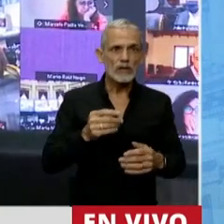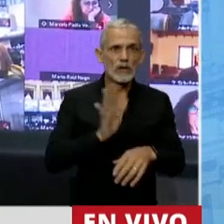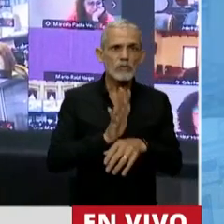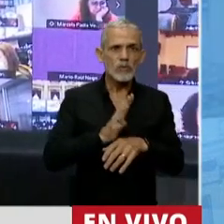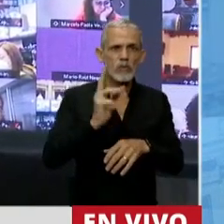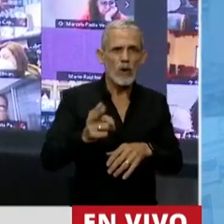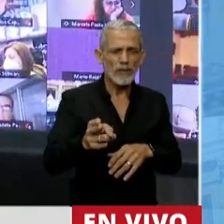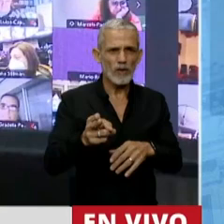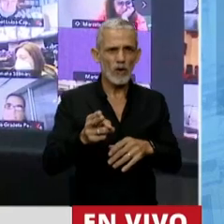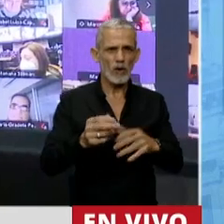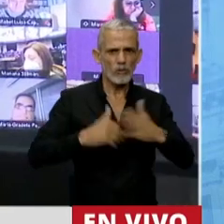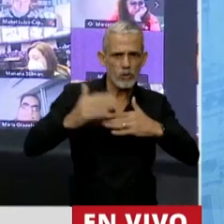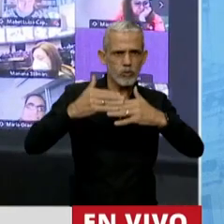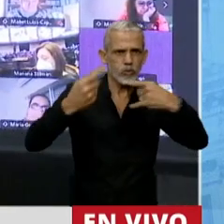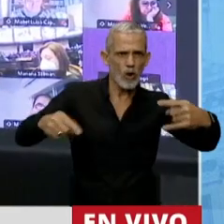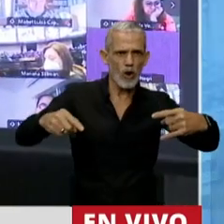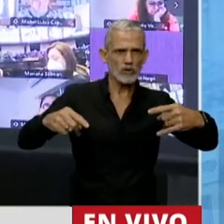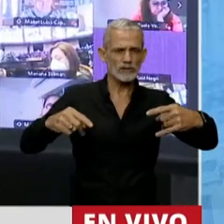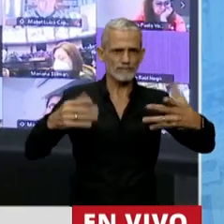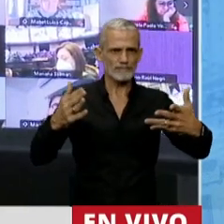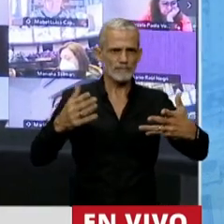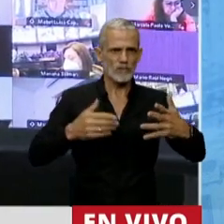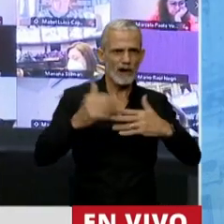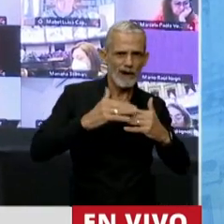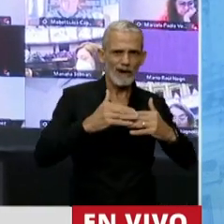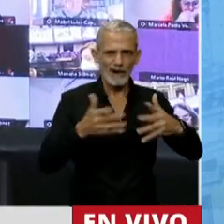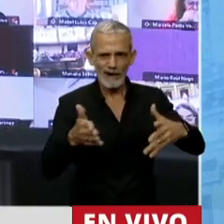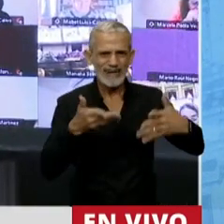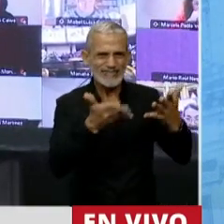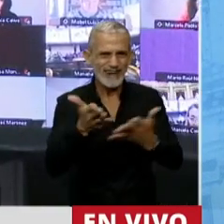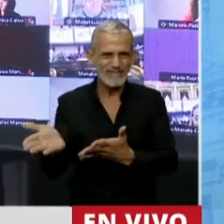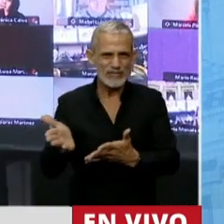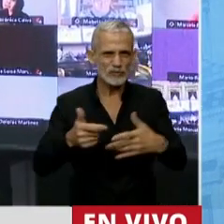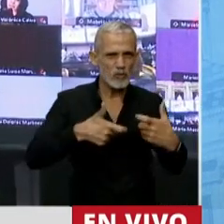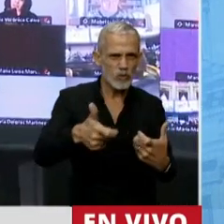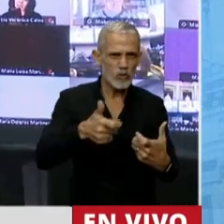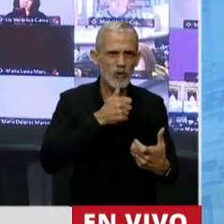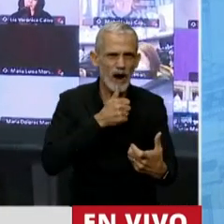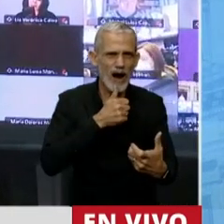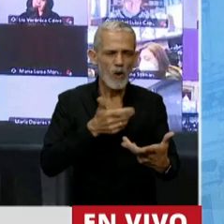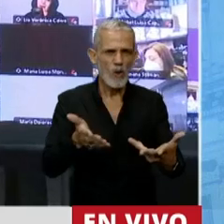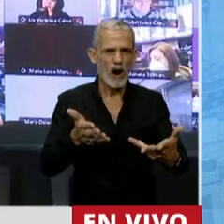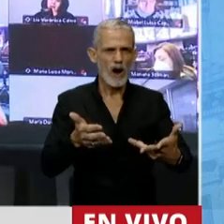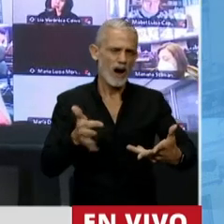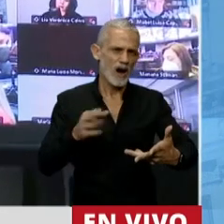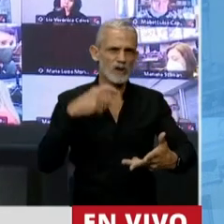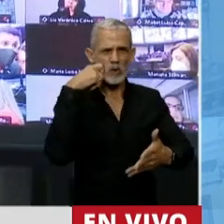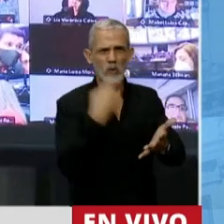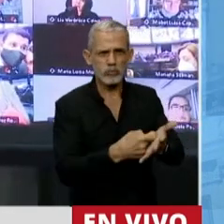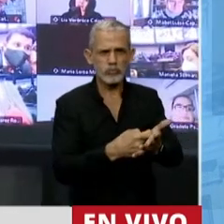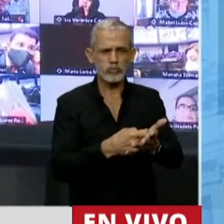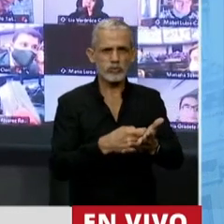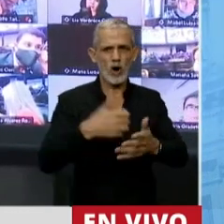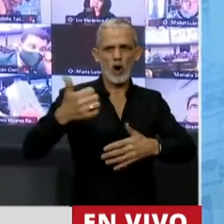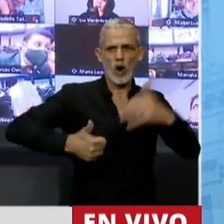infraestructura u obra pública de servicios, está vulnerando la